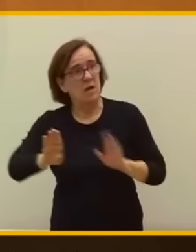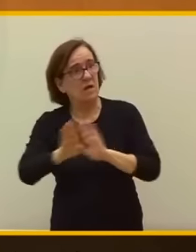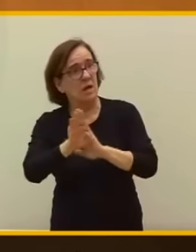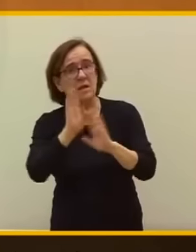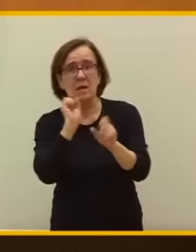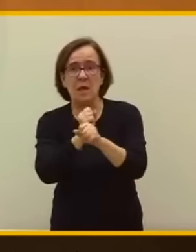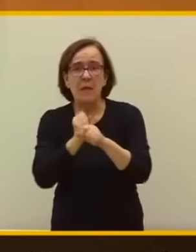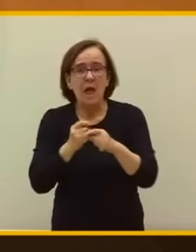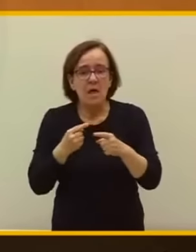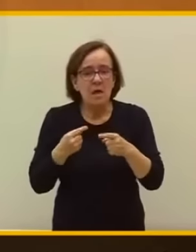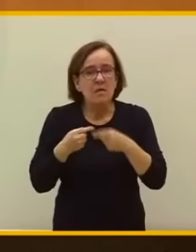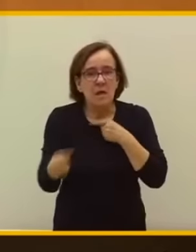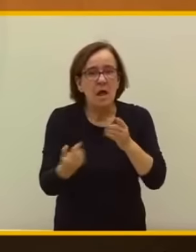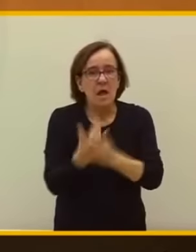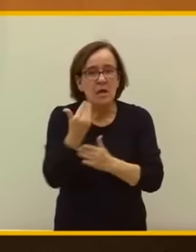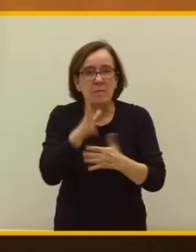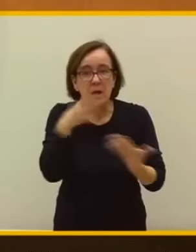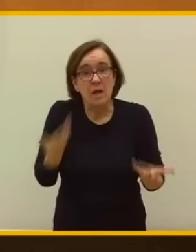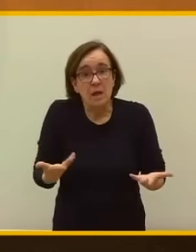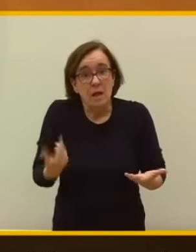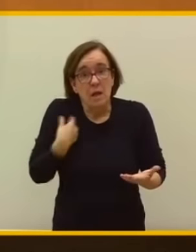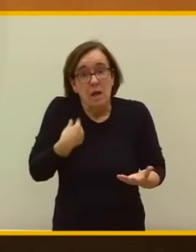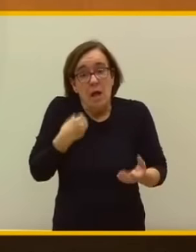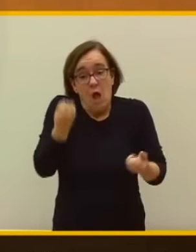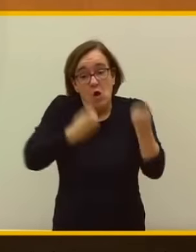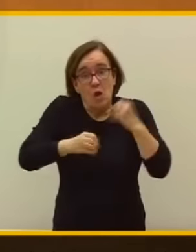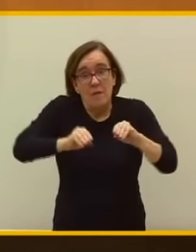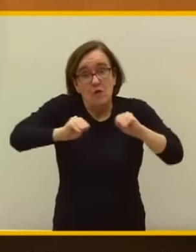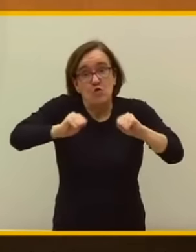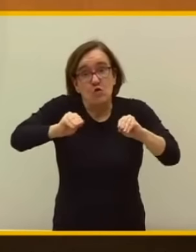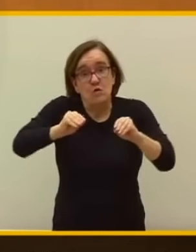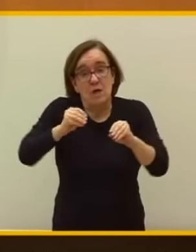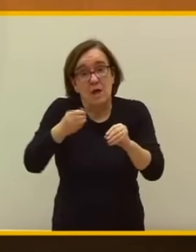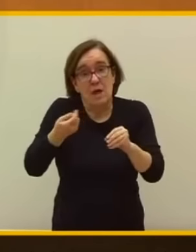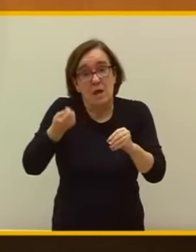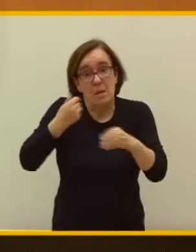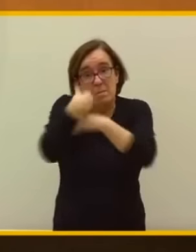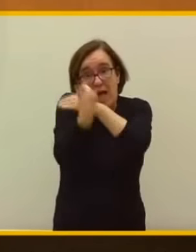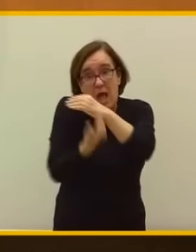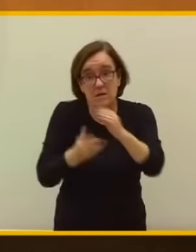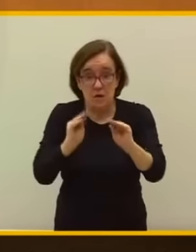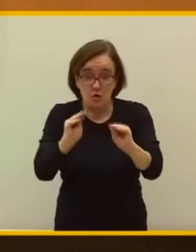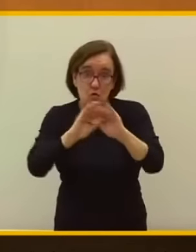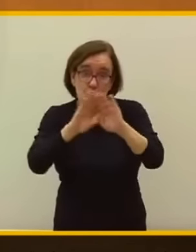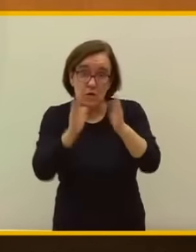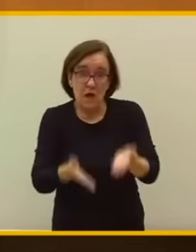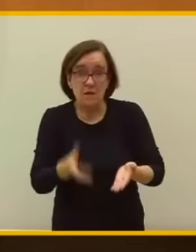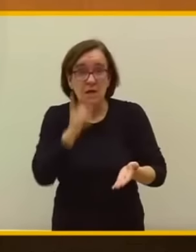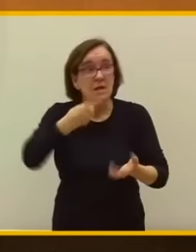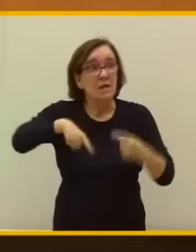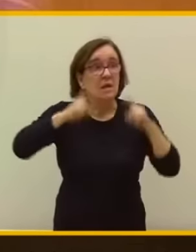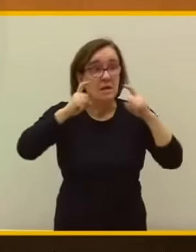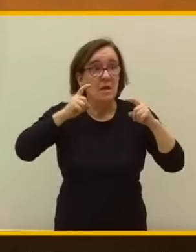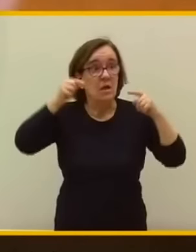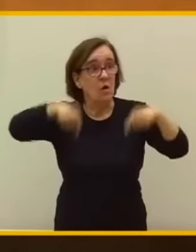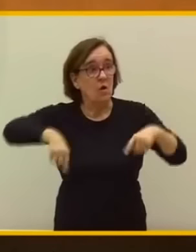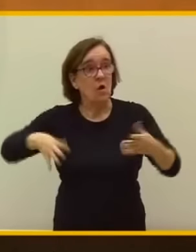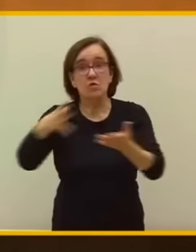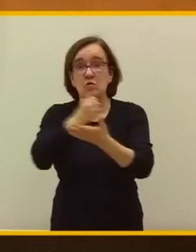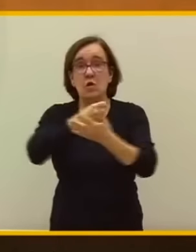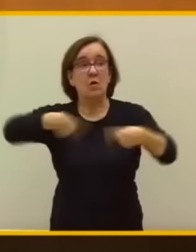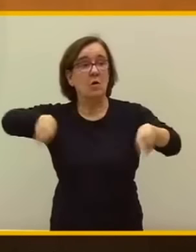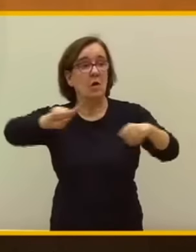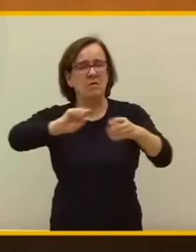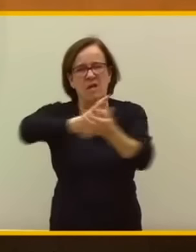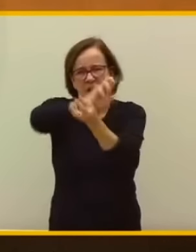trabajando todos los días por sacar adelante la economía de sus familias, pese a ustedes y pese a que intenten hoy traernos todos ustedes